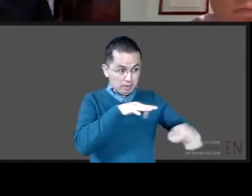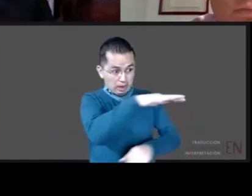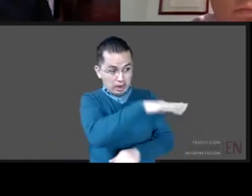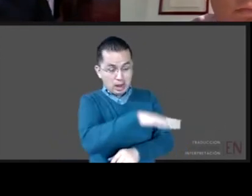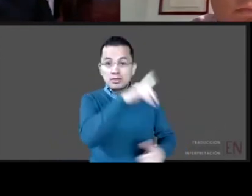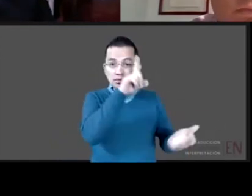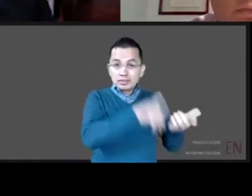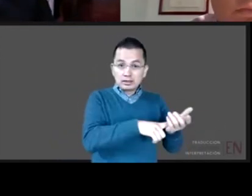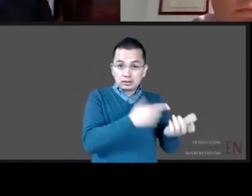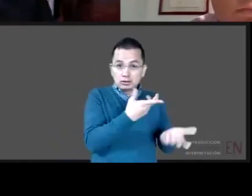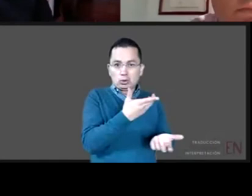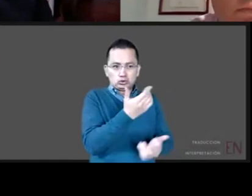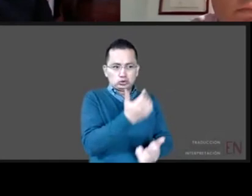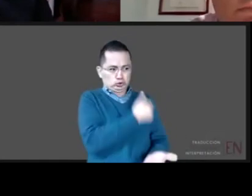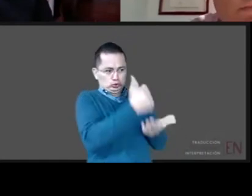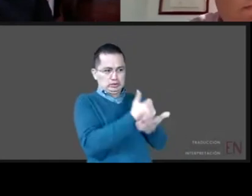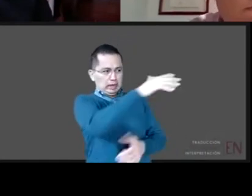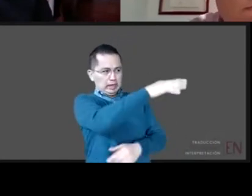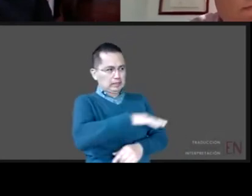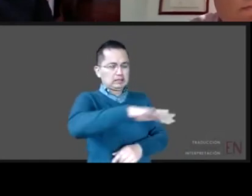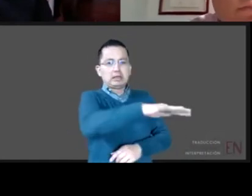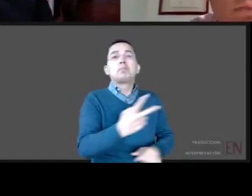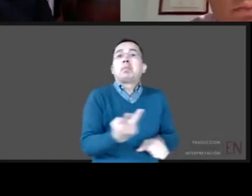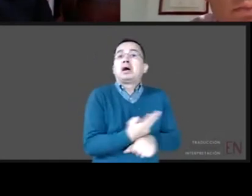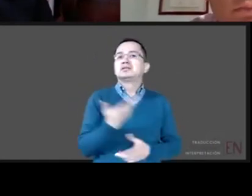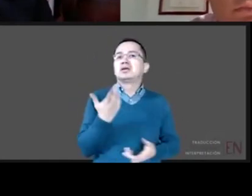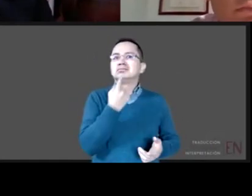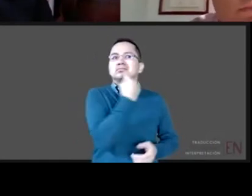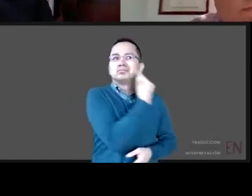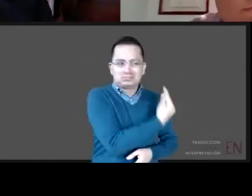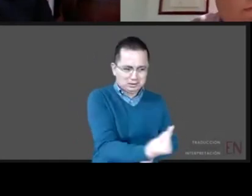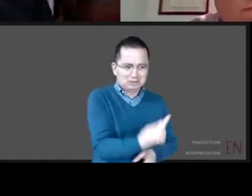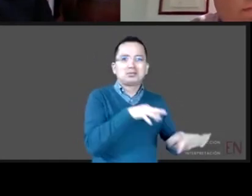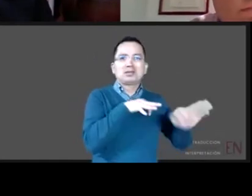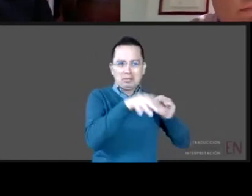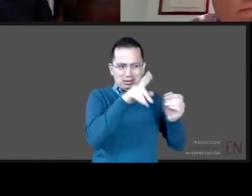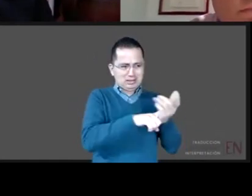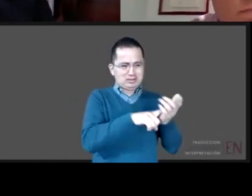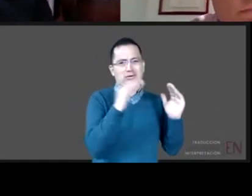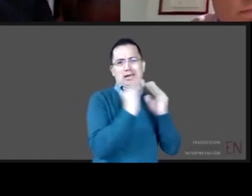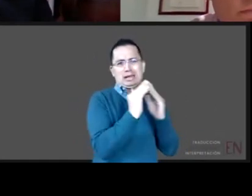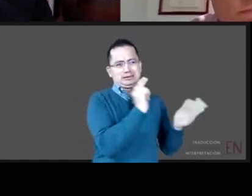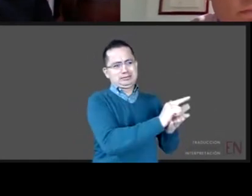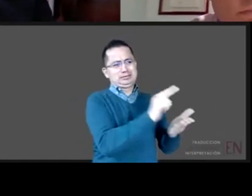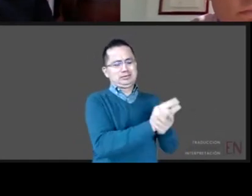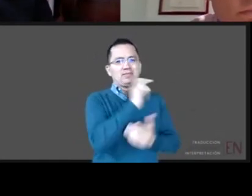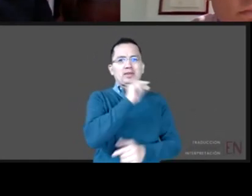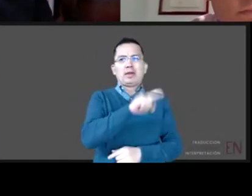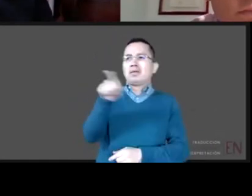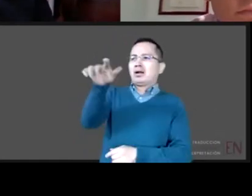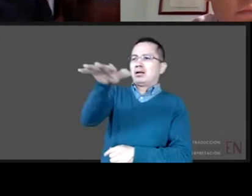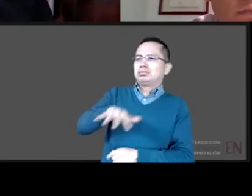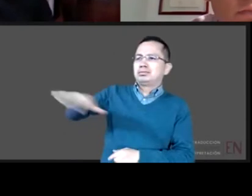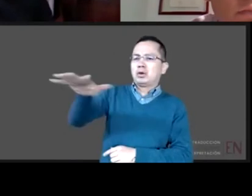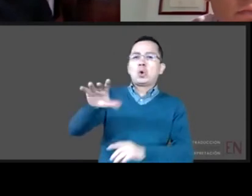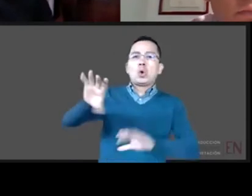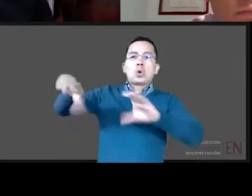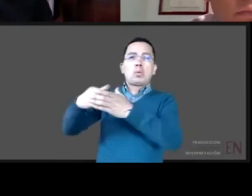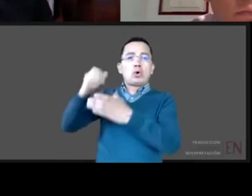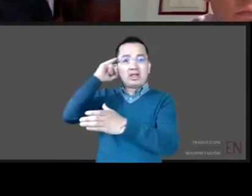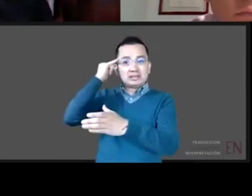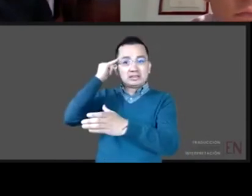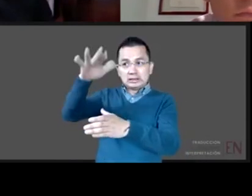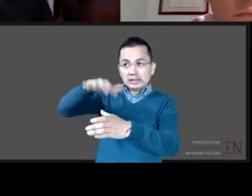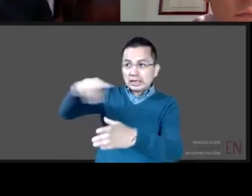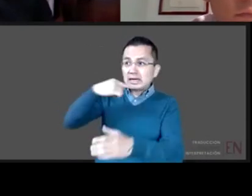doméstico, que sigue siendo una realidad. Obviamente, el trabajo en las zonas indígenas, regiones indígenas, atrapado en usos y costumbres,